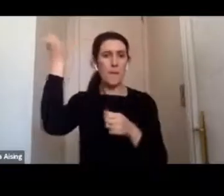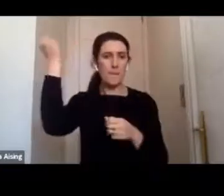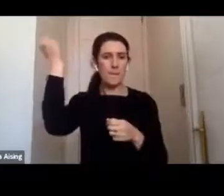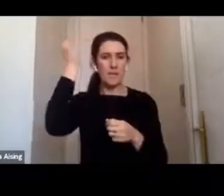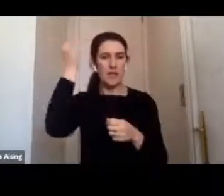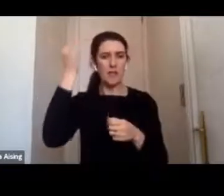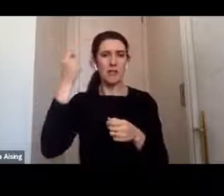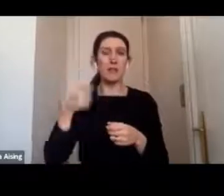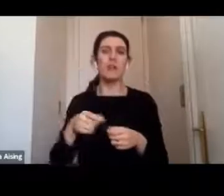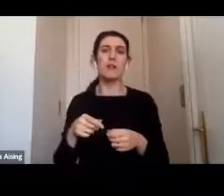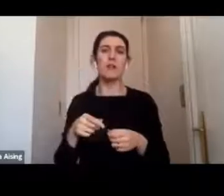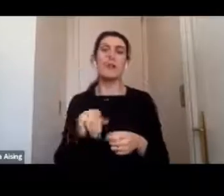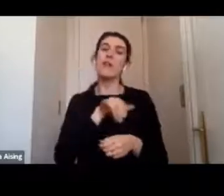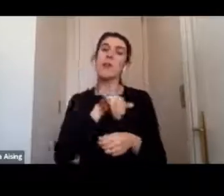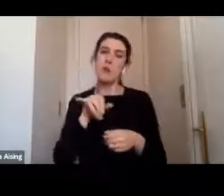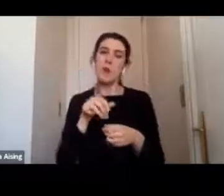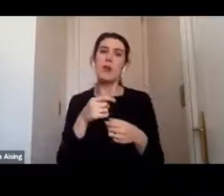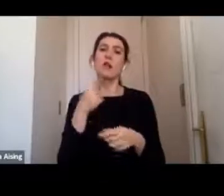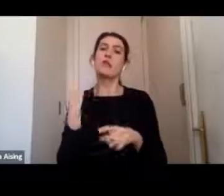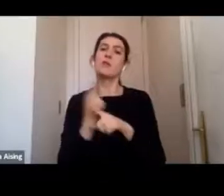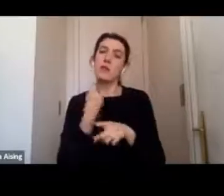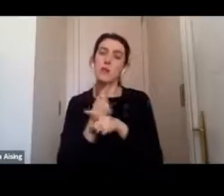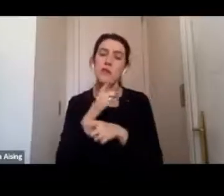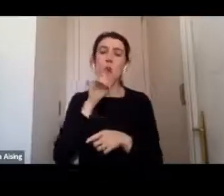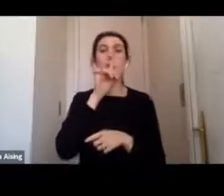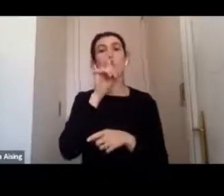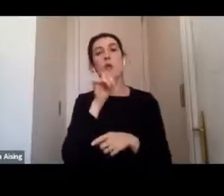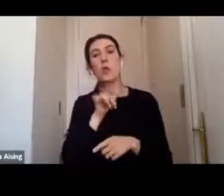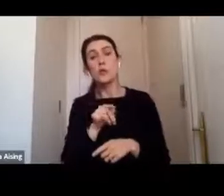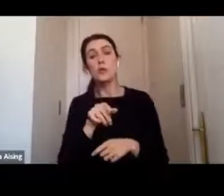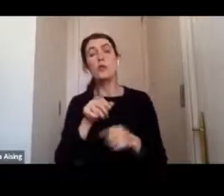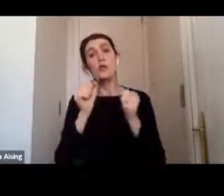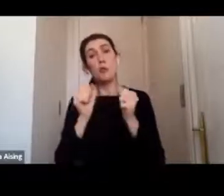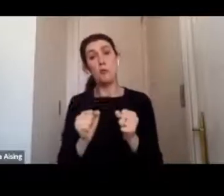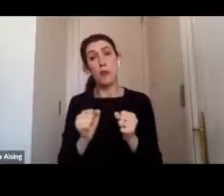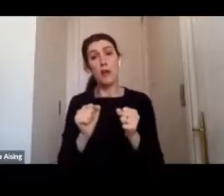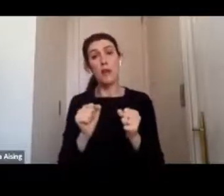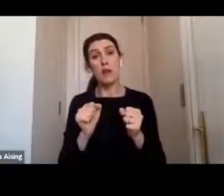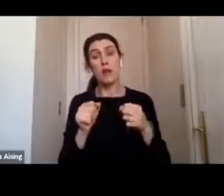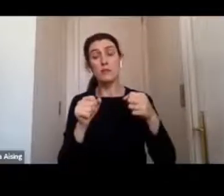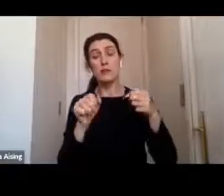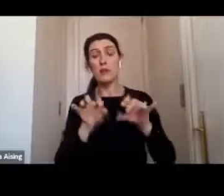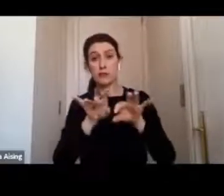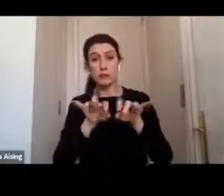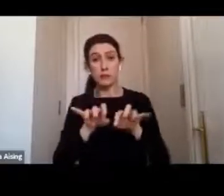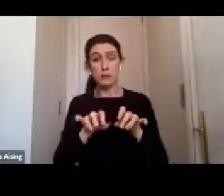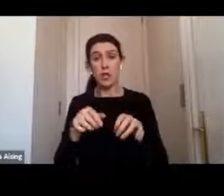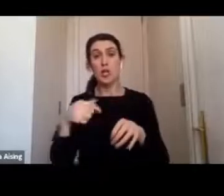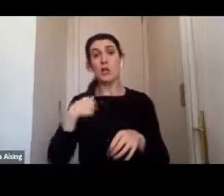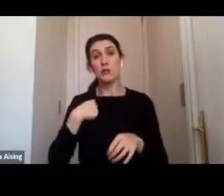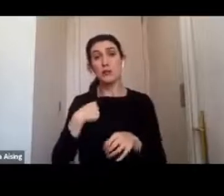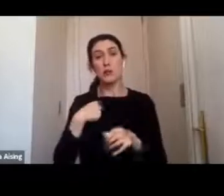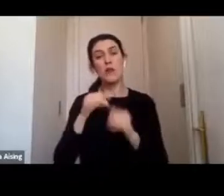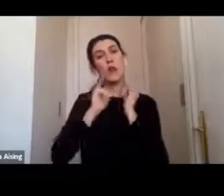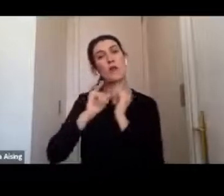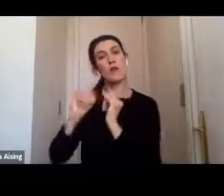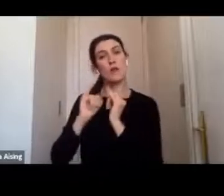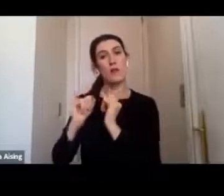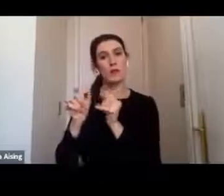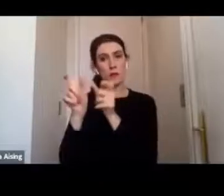de conversación donde vamos a hacer preguntas, ustedes pueden escribir sus preguntas en los comentarios, y yo la voy a transmitiendo a los invitados.